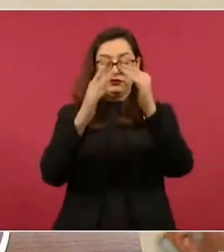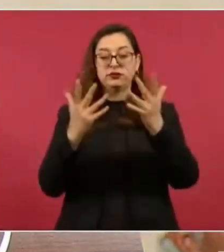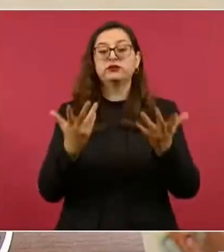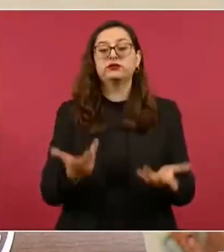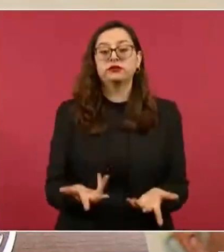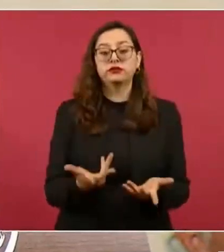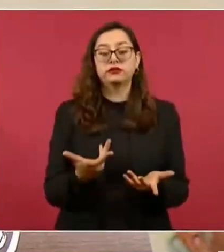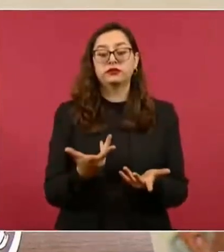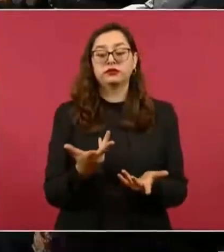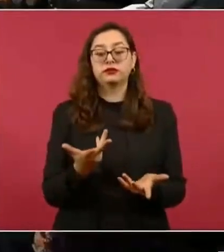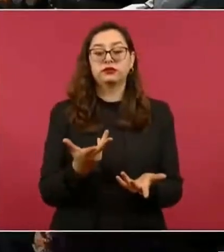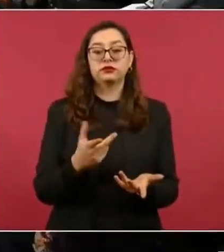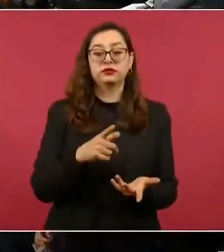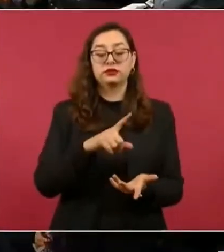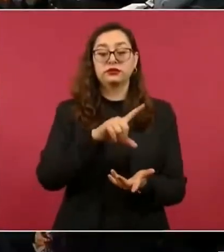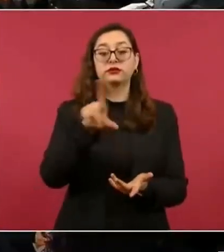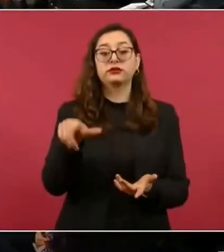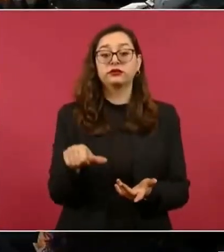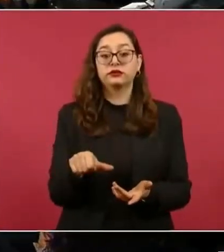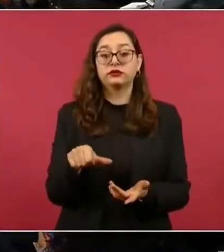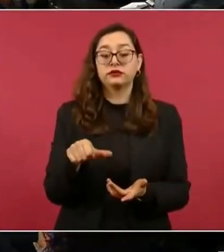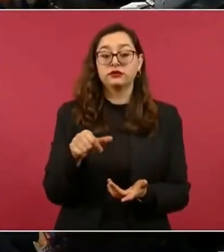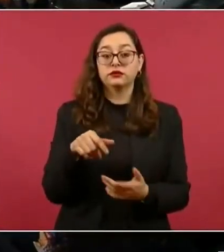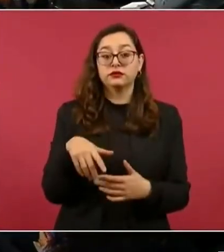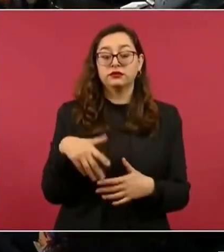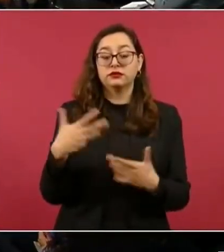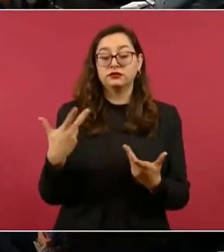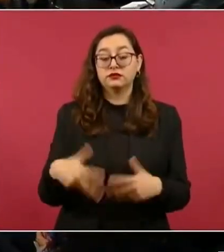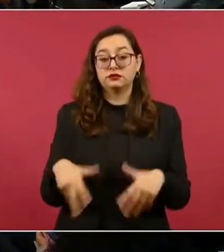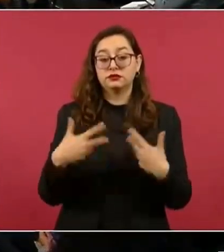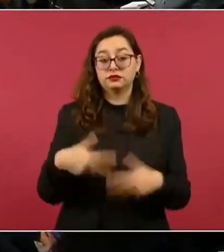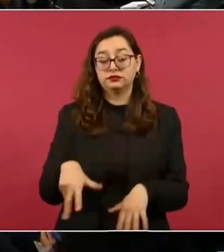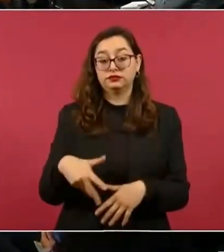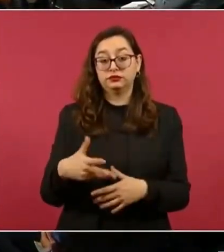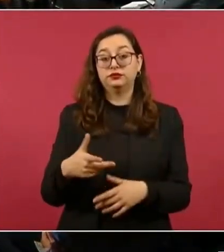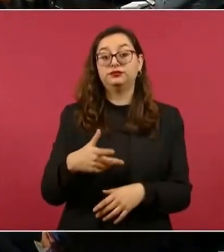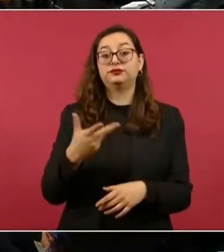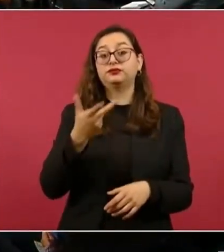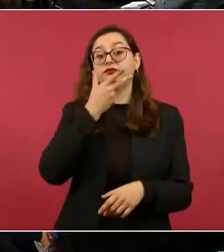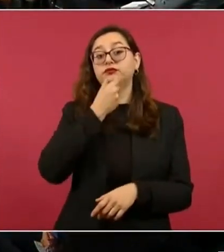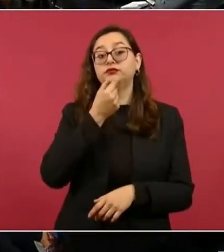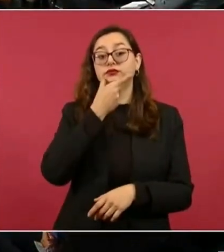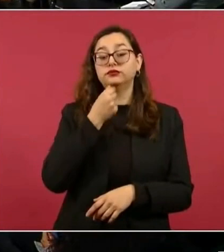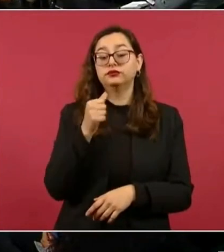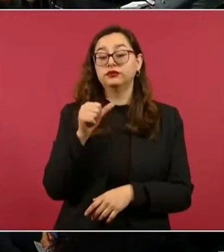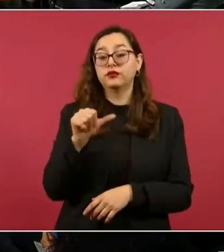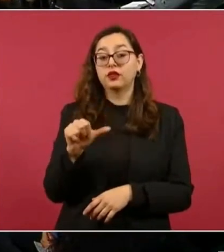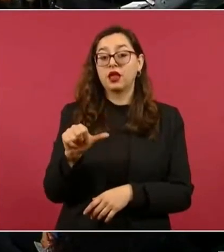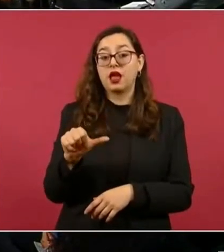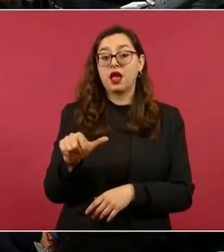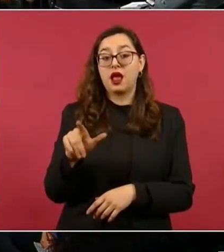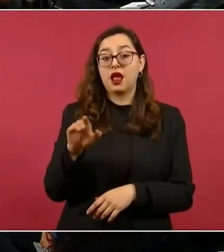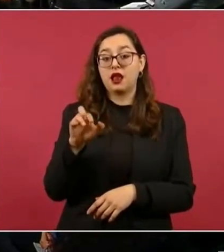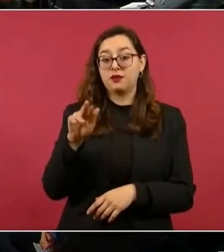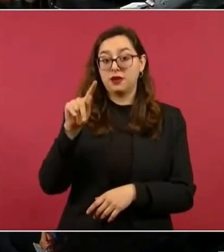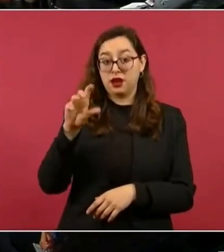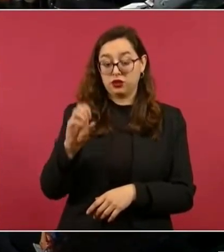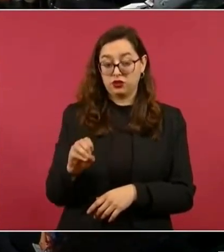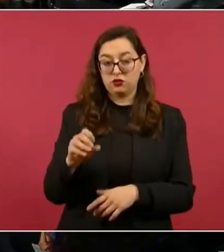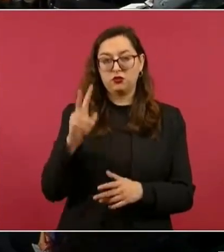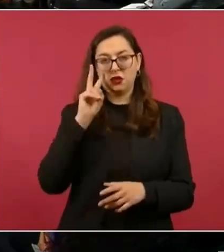y el gran arqueólogo Alberto Ruz descubrió la tumba